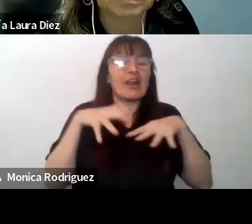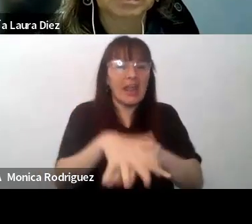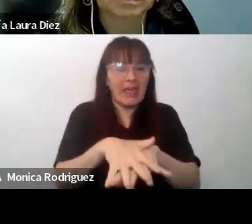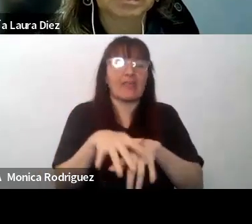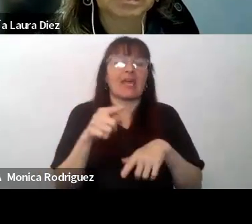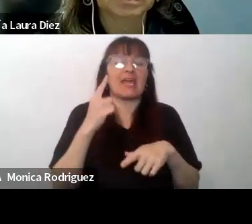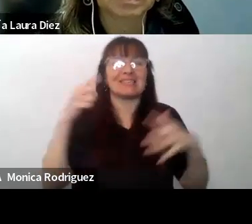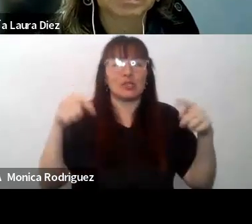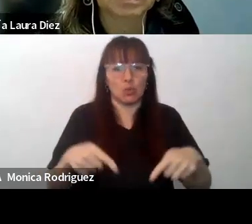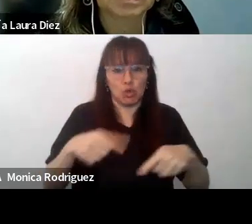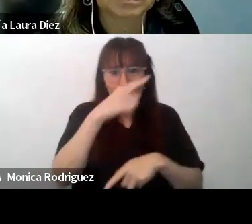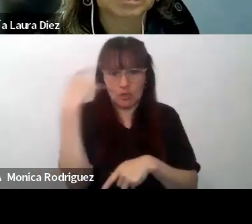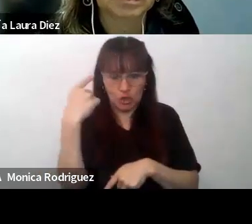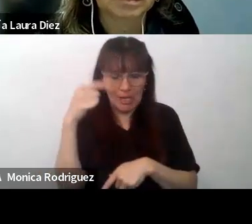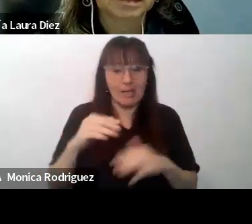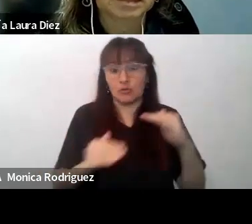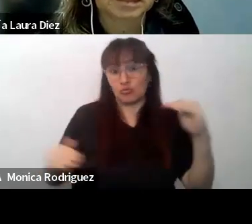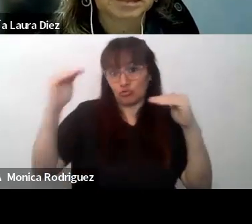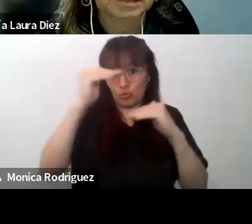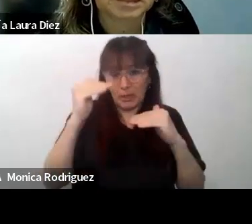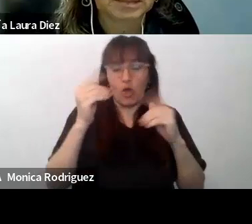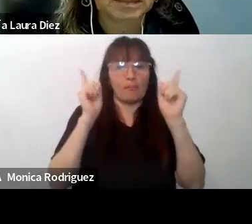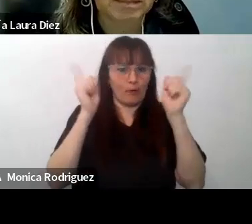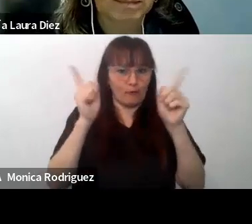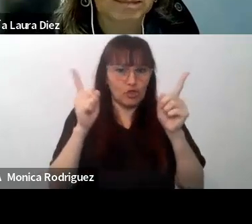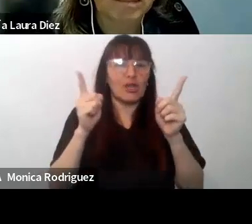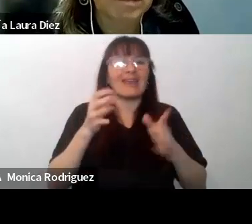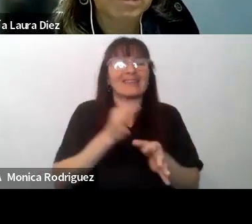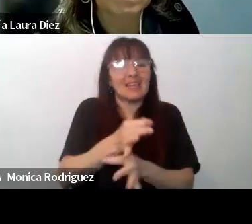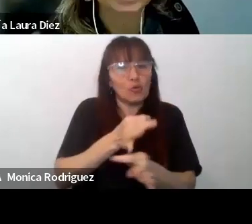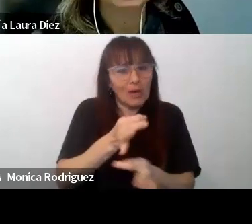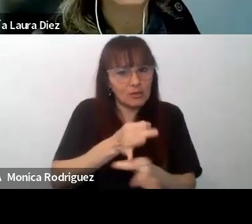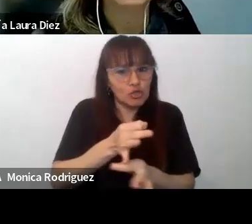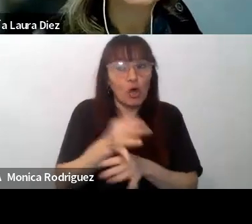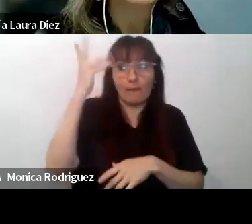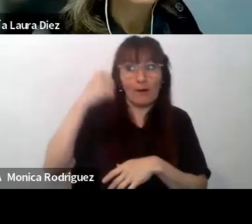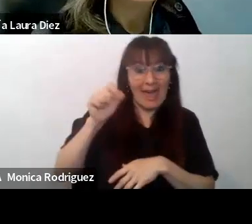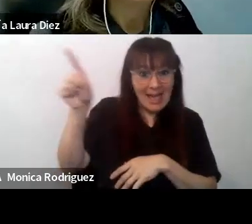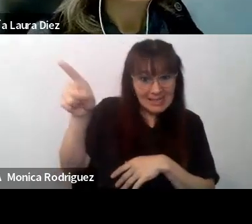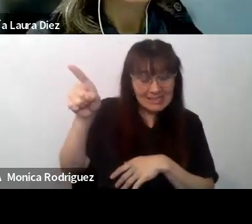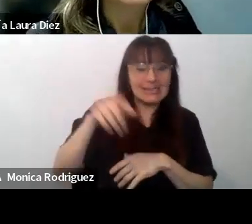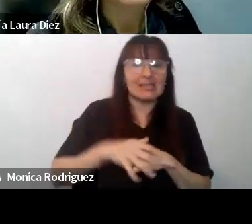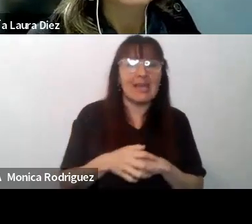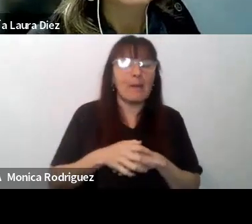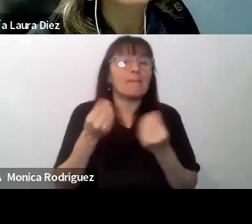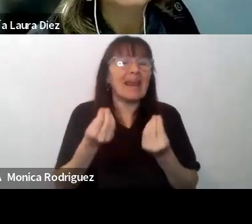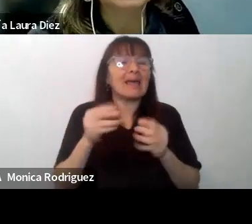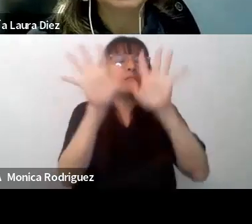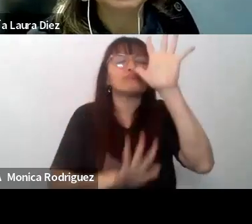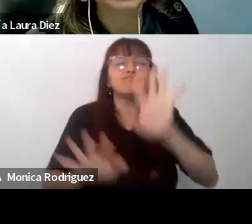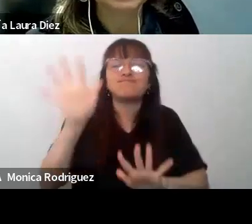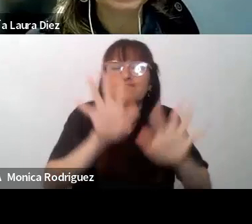Superiores de profesorados de profesorados de Francia en el armado de un